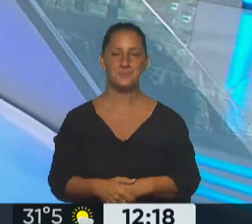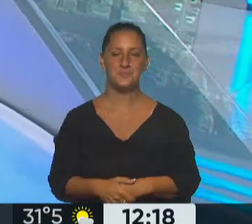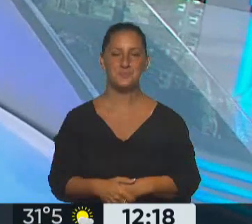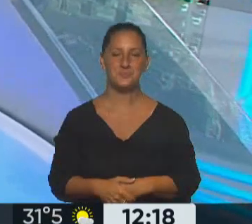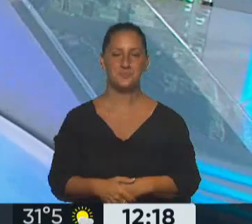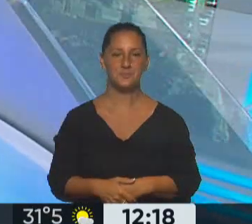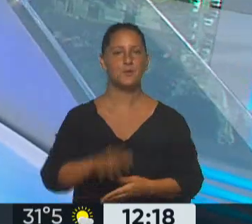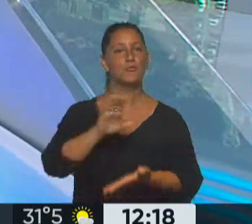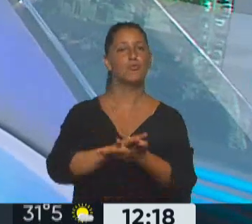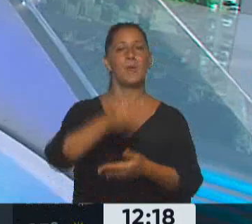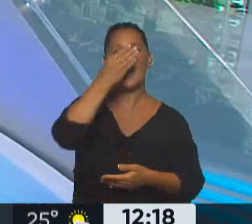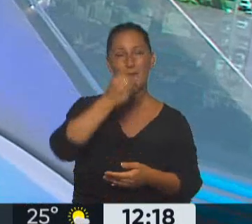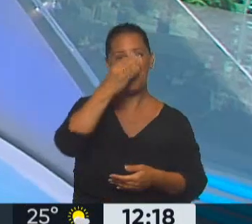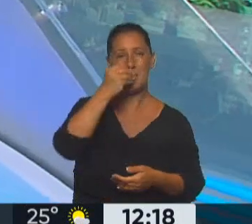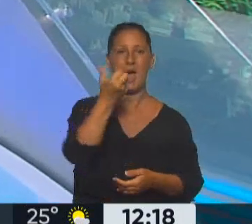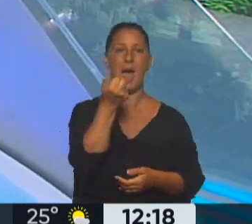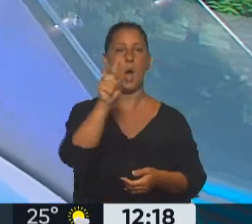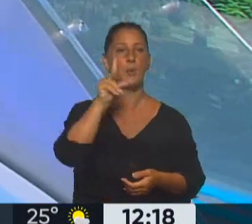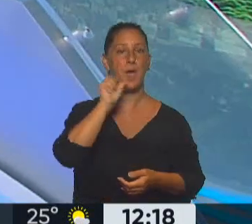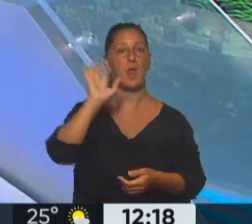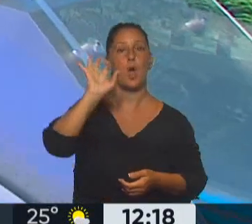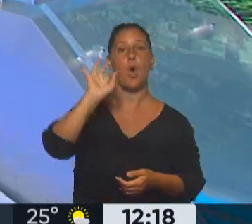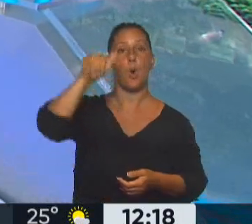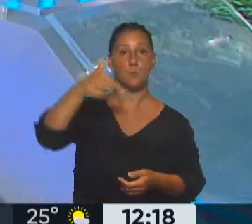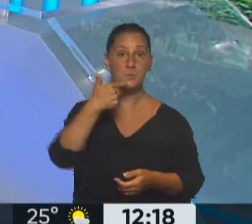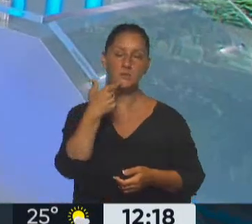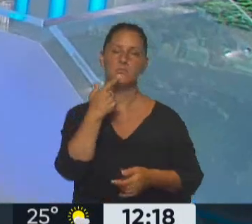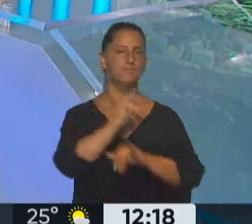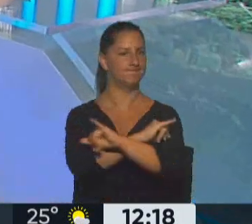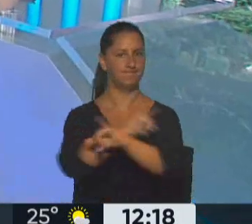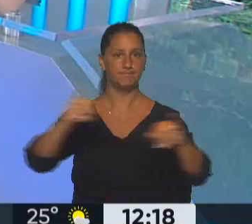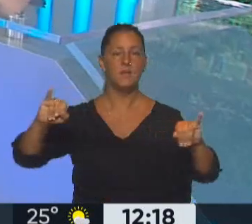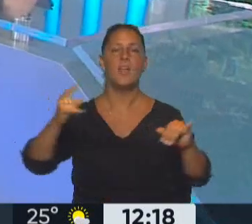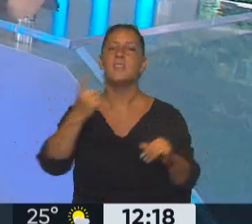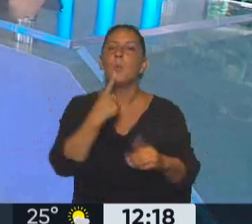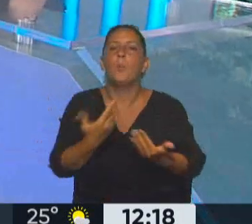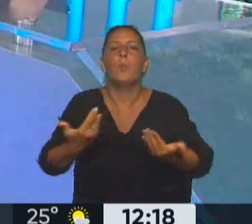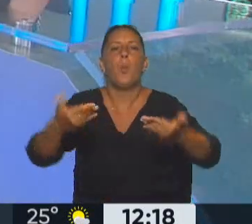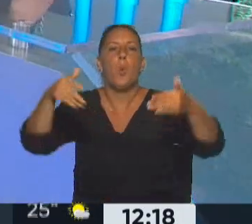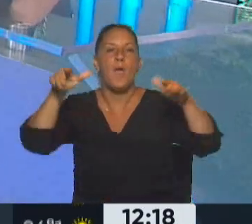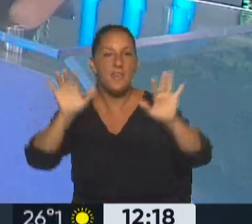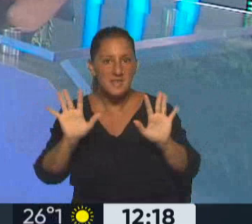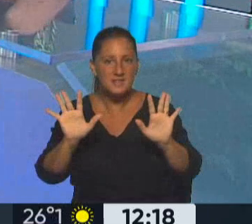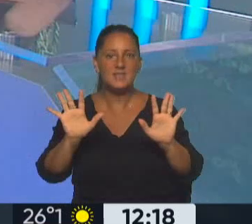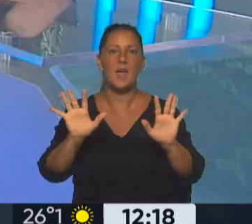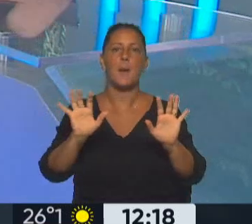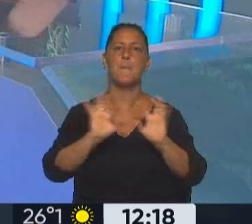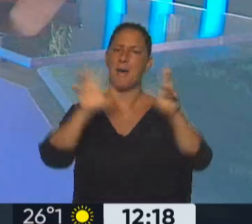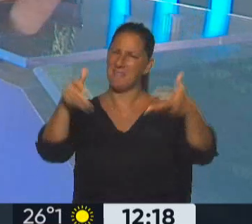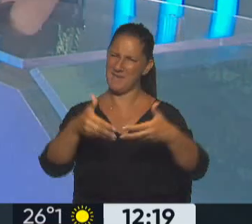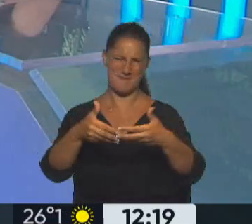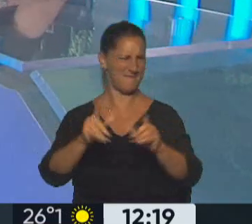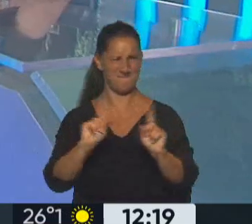a propósito de la gripe aviar, la OMS dijo que en este momento la probabilidad de que motorice una pandemia es baja,